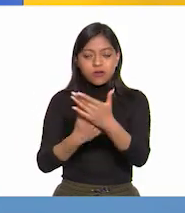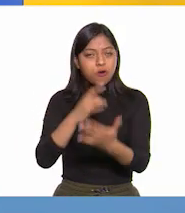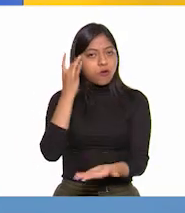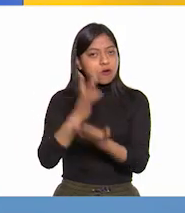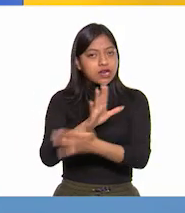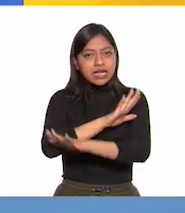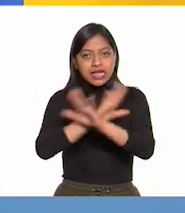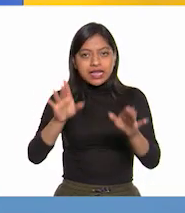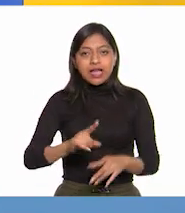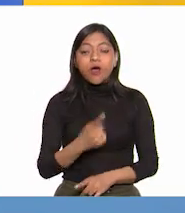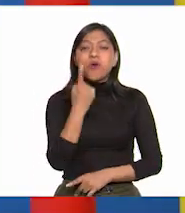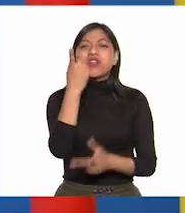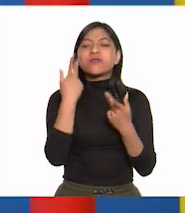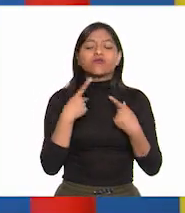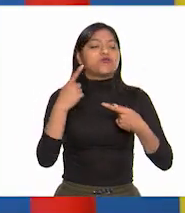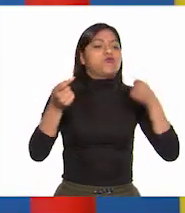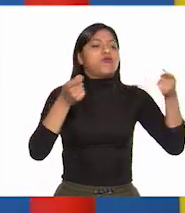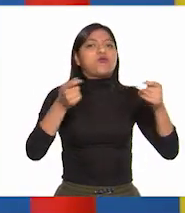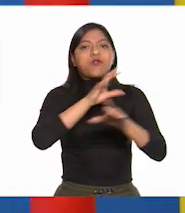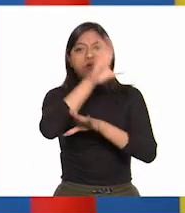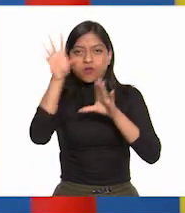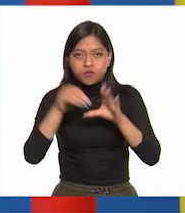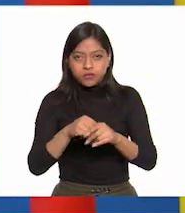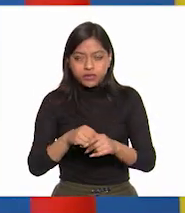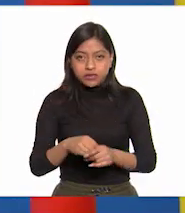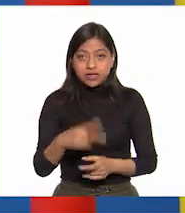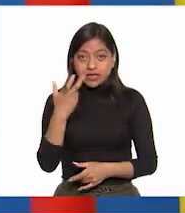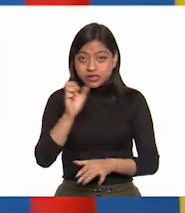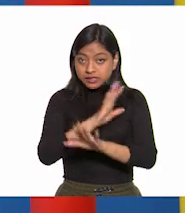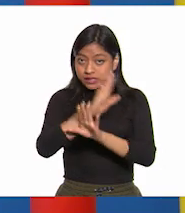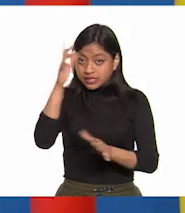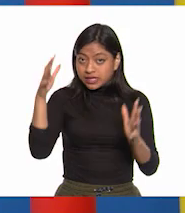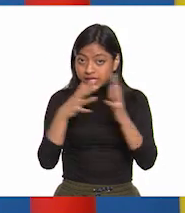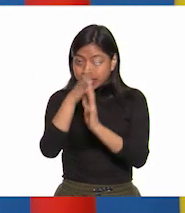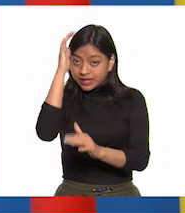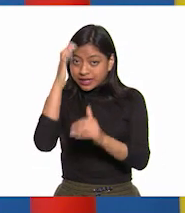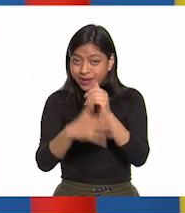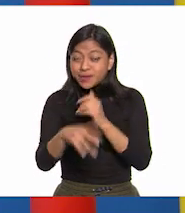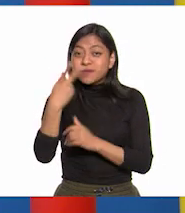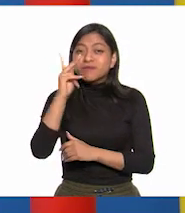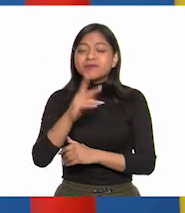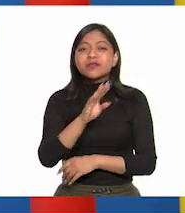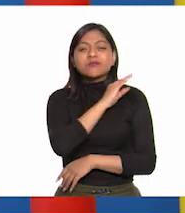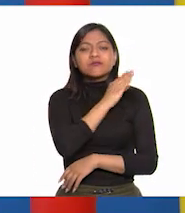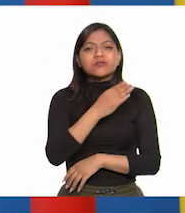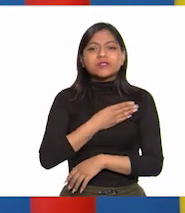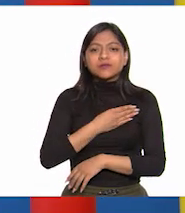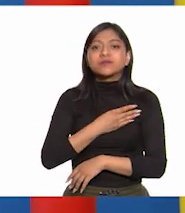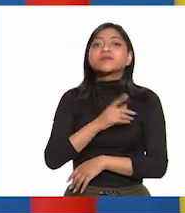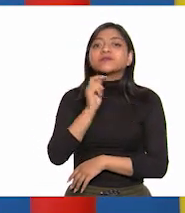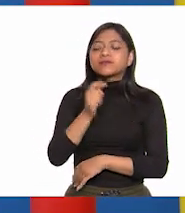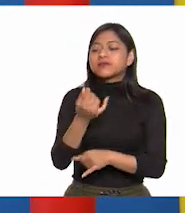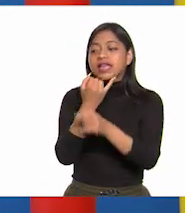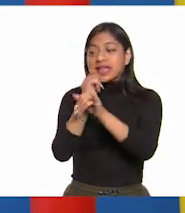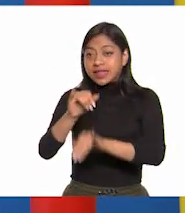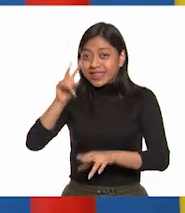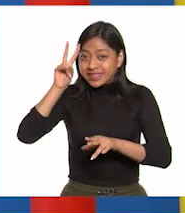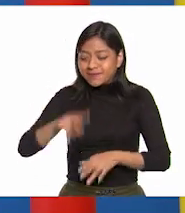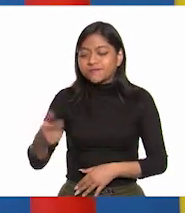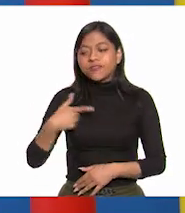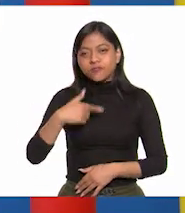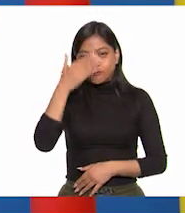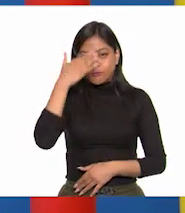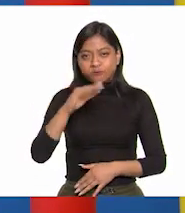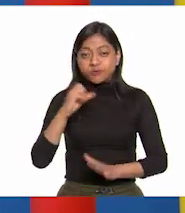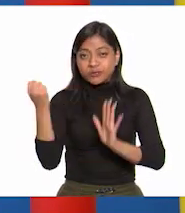forma de gobierno. Y es así como terminó la guerra. Sin embargo, España no reconocería la independencia de Nueva